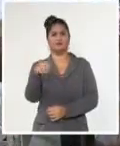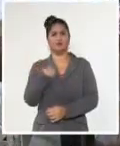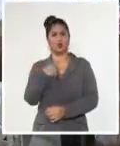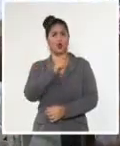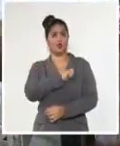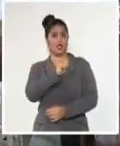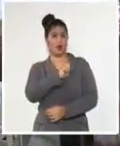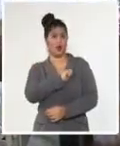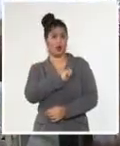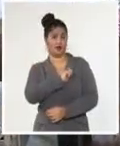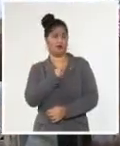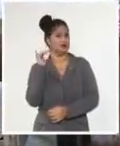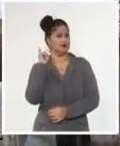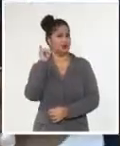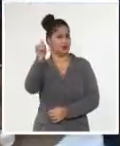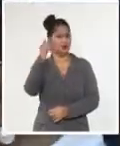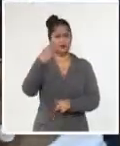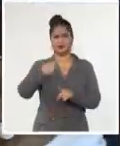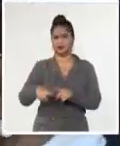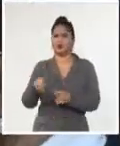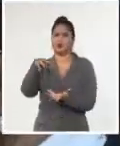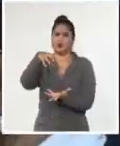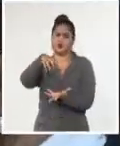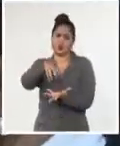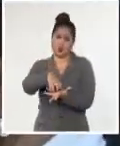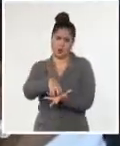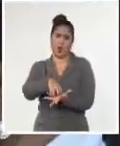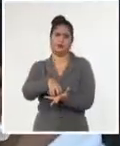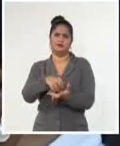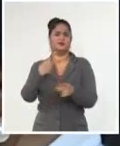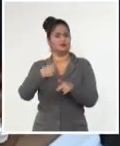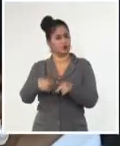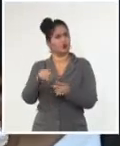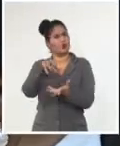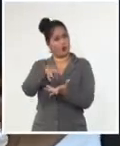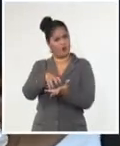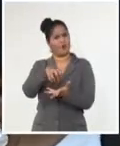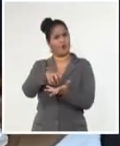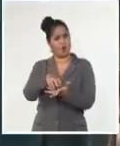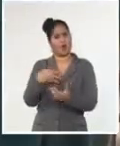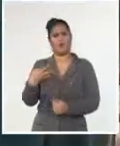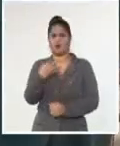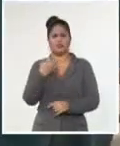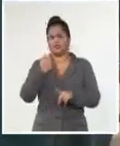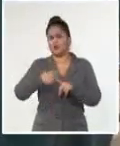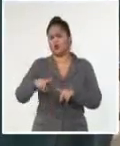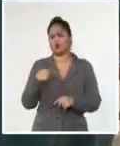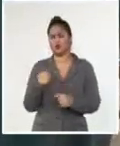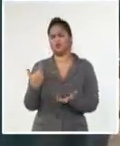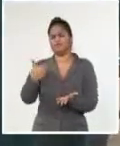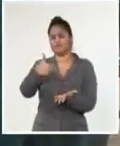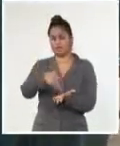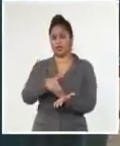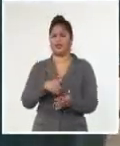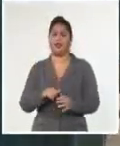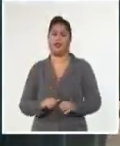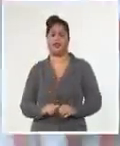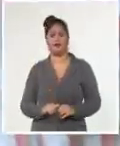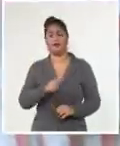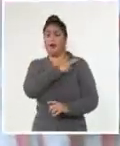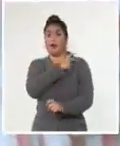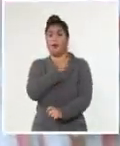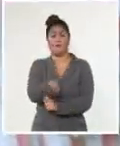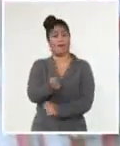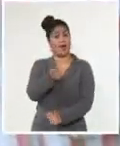Fue entonces la respuesta de la juventud que al llamado del comandante Fidel Castro se convertía primero en maestros voluntarios